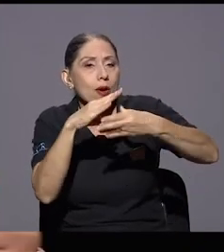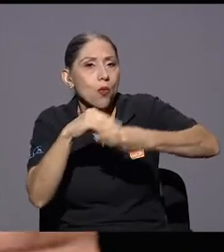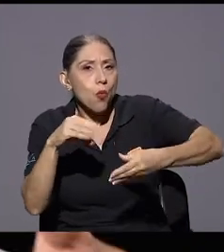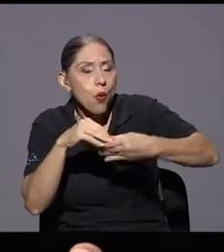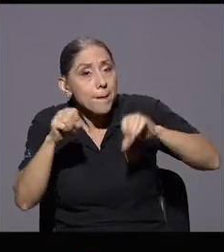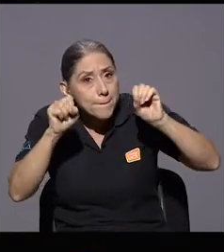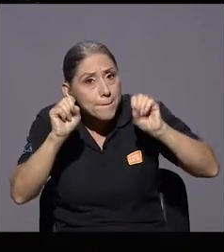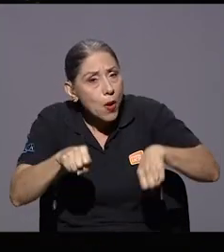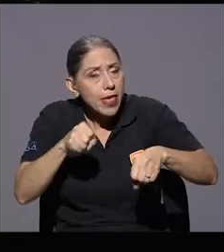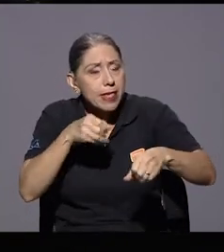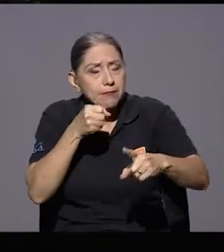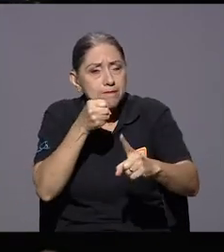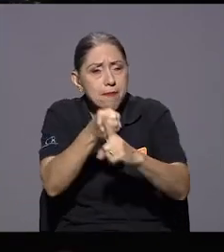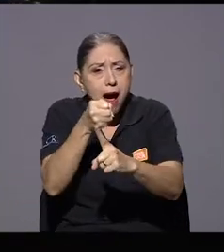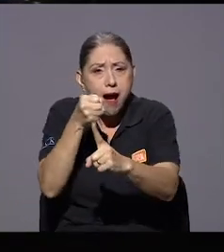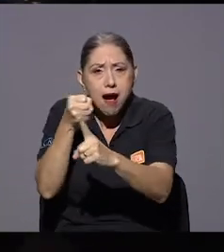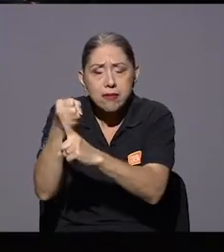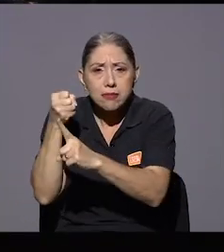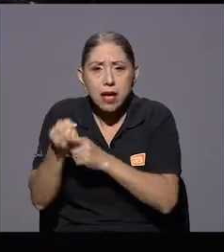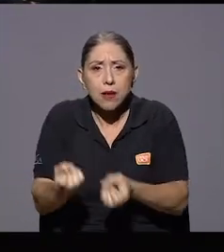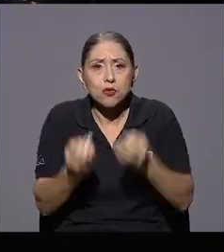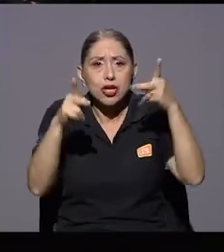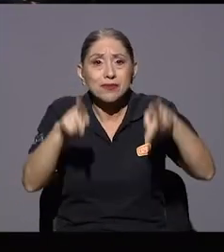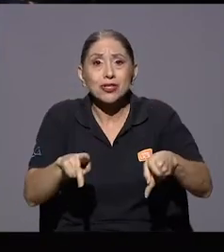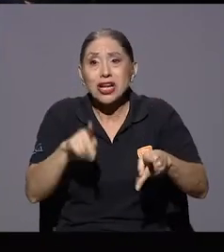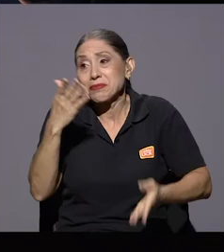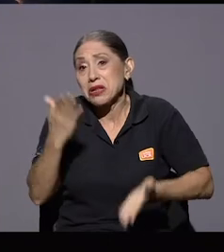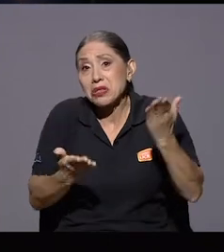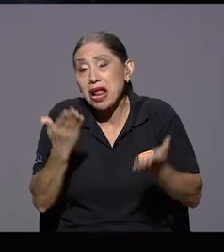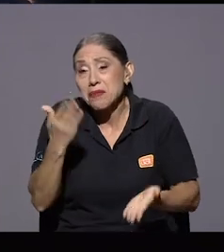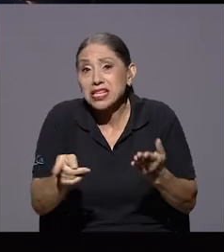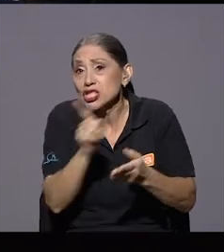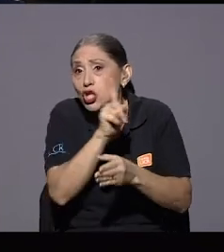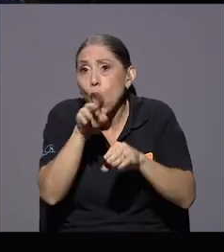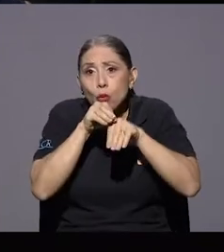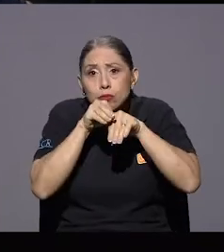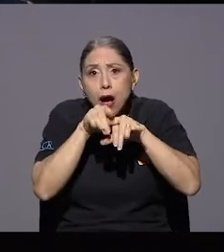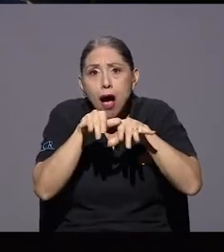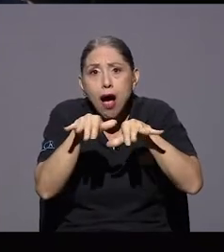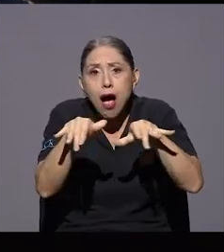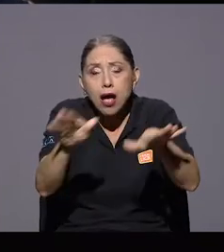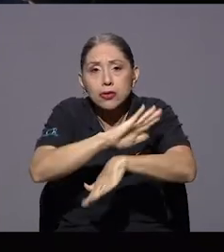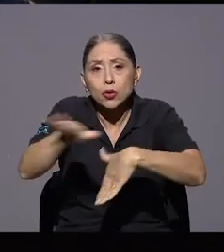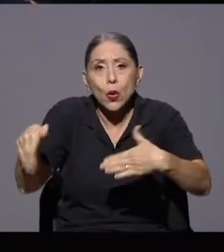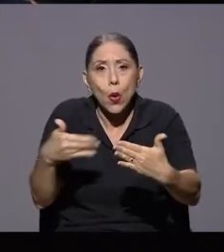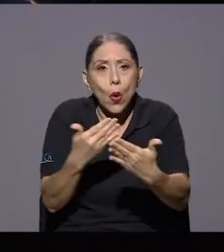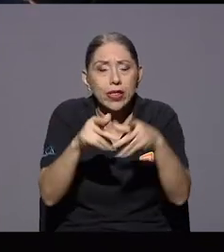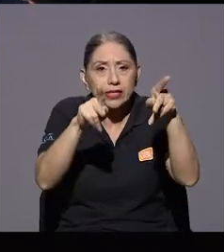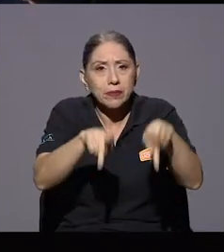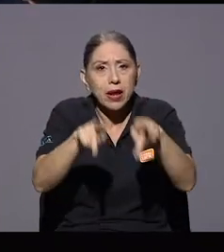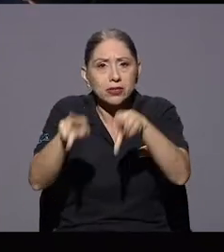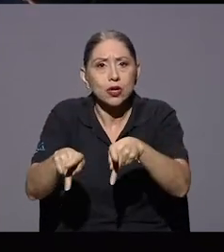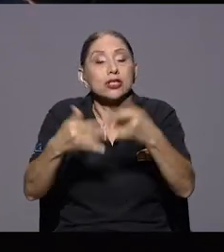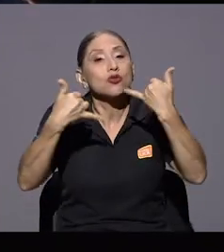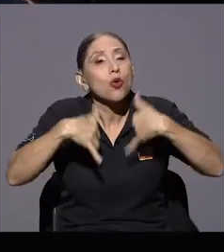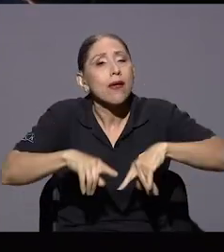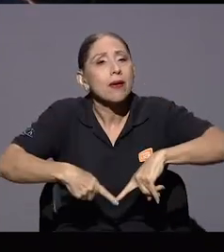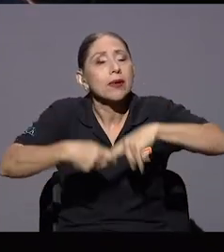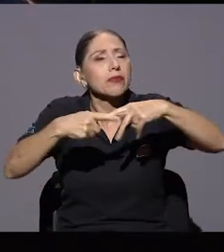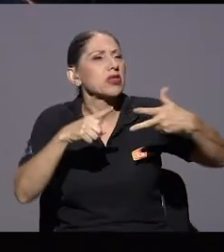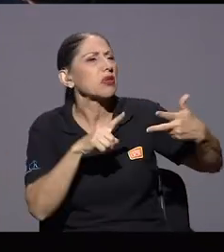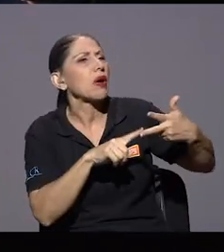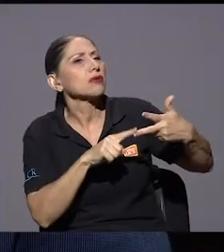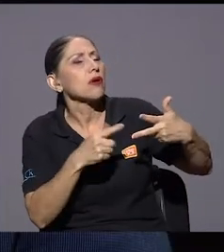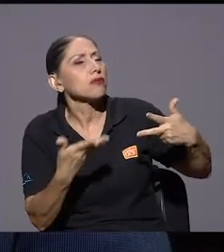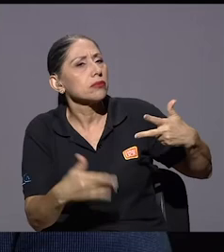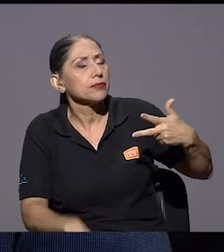impactando a una gran cantidad de personas no necesariamente puede llegar a todas esas otras que llegó y es ahí donde verdaderamente tenemos una teoría muy pendiente el tercero